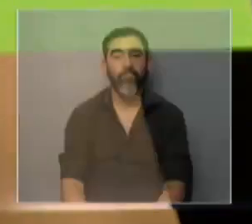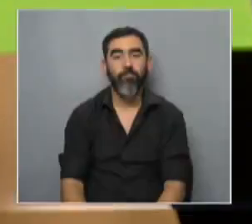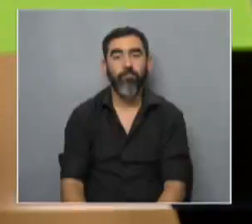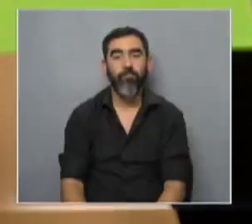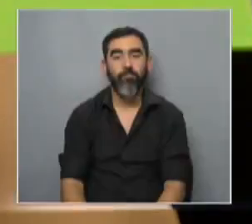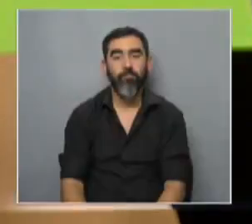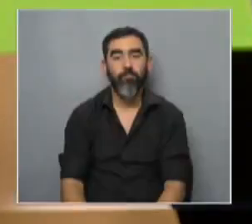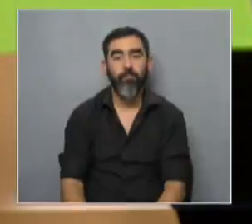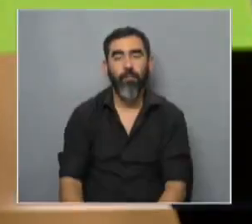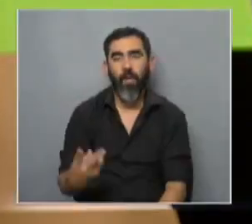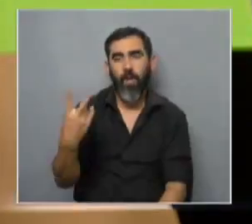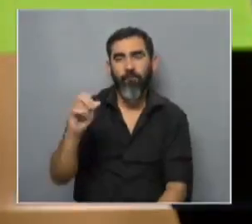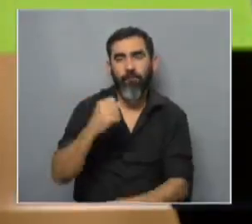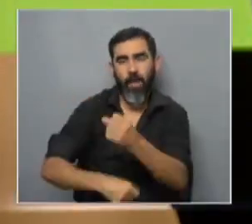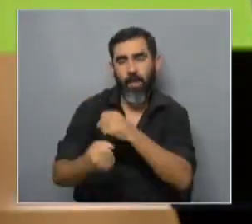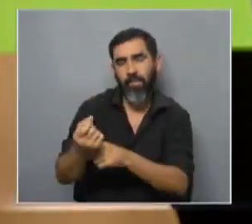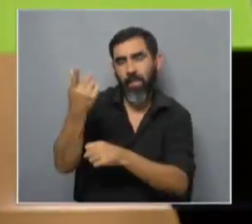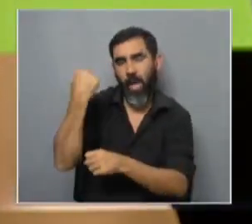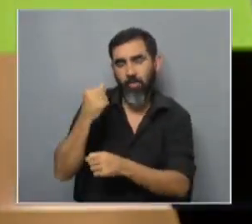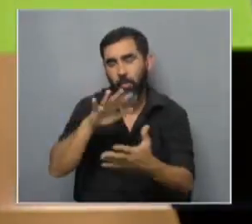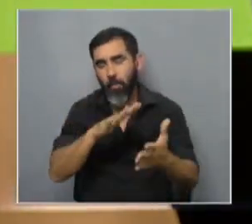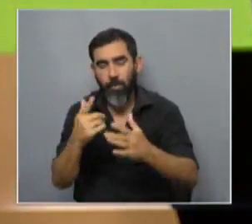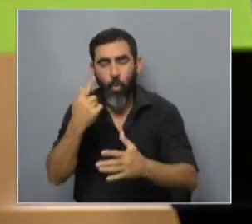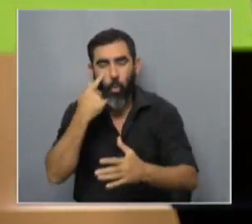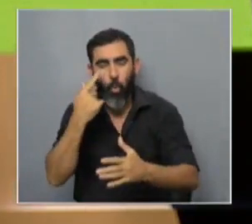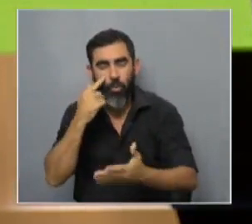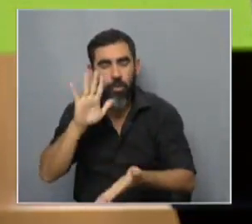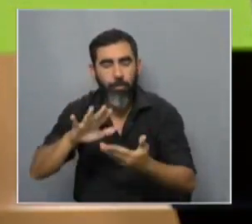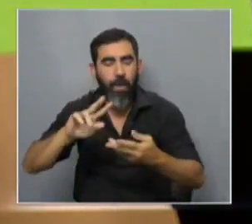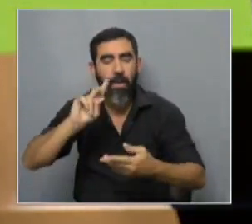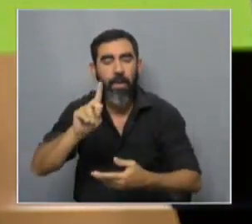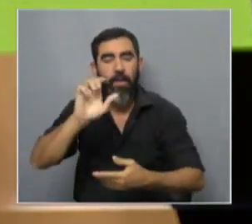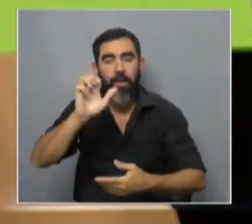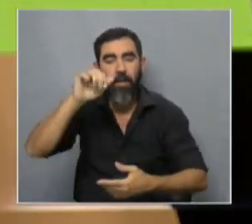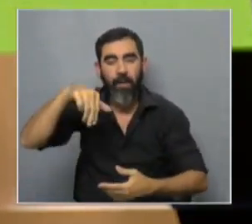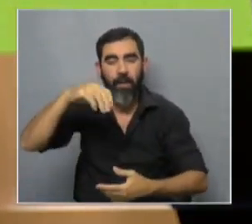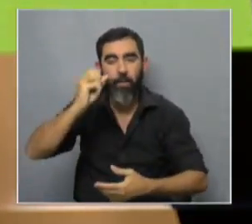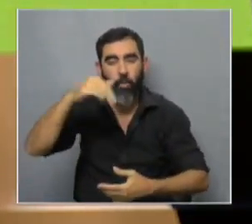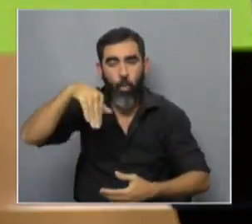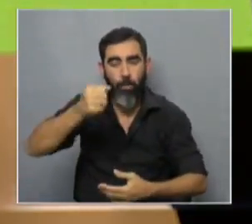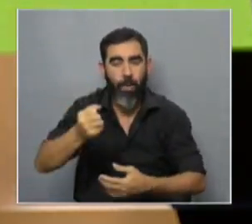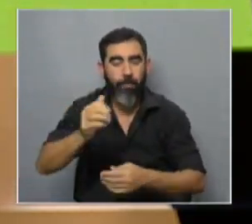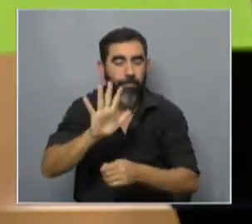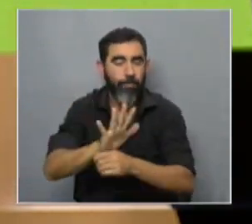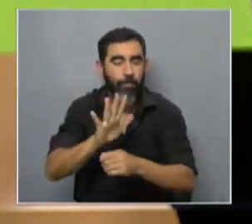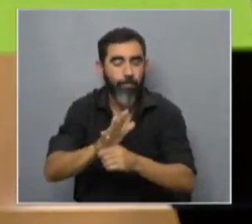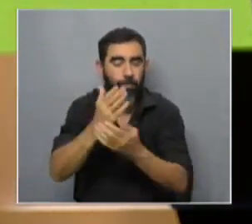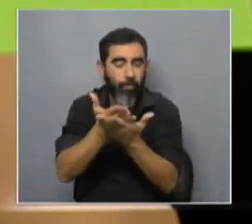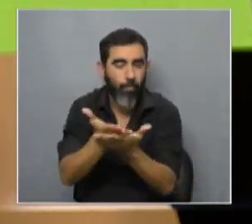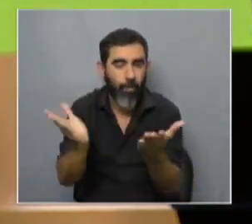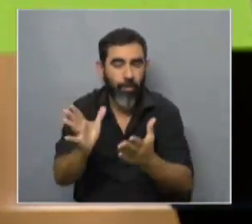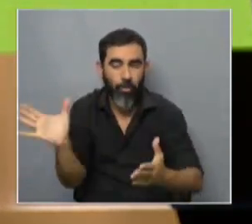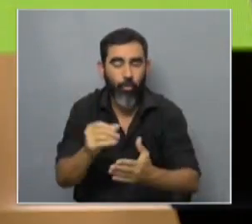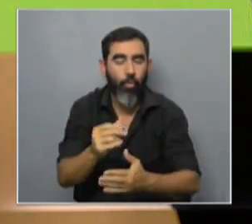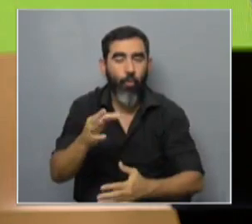Hace unos 20 años comenzamos a conocer más sobre el genoma, ese libro de instrucciones que define a